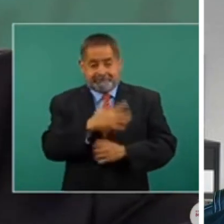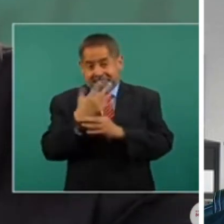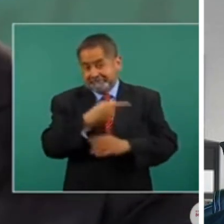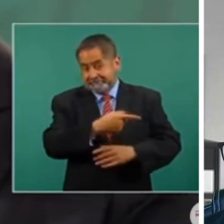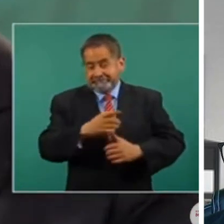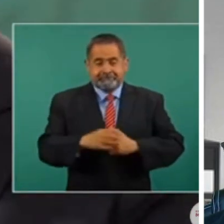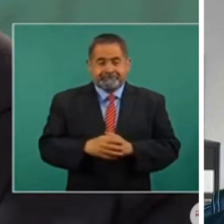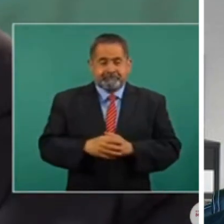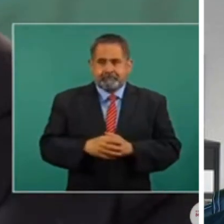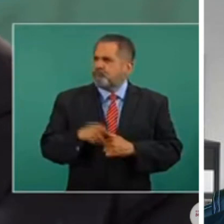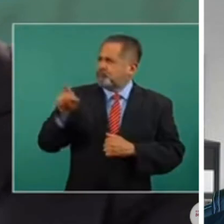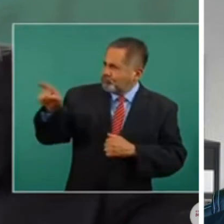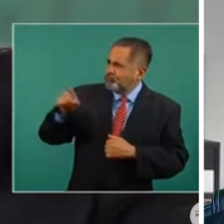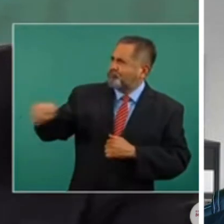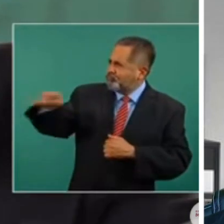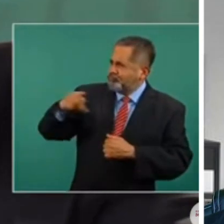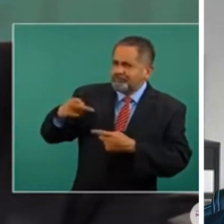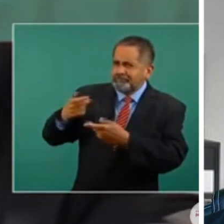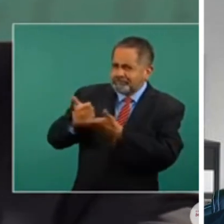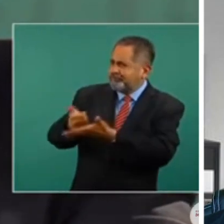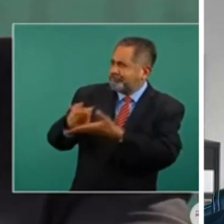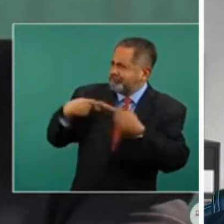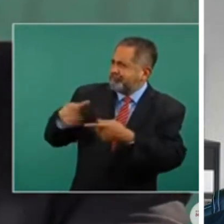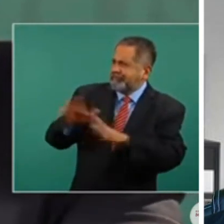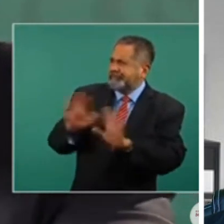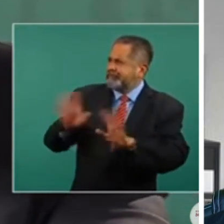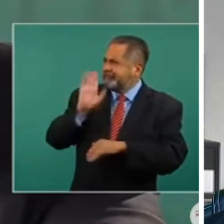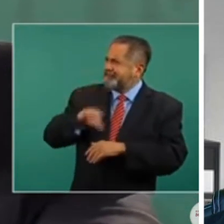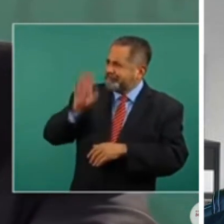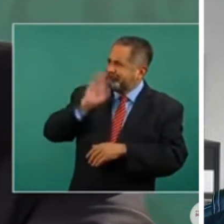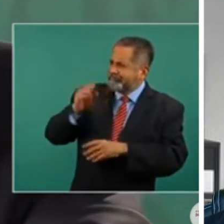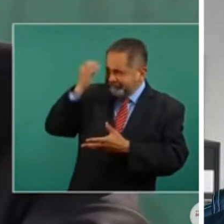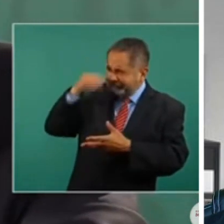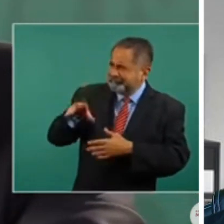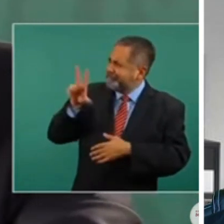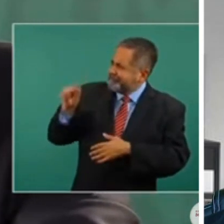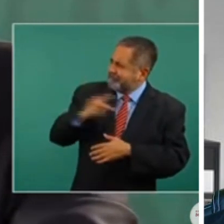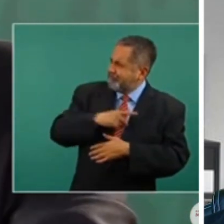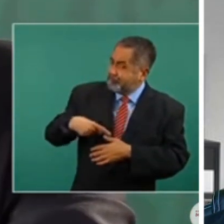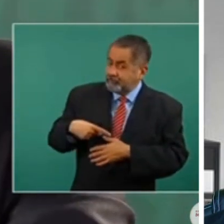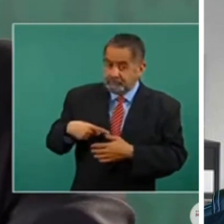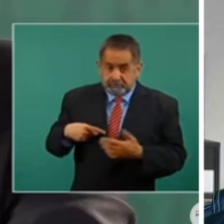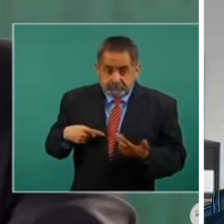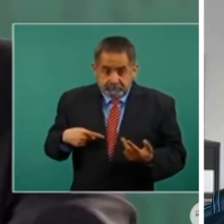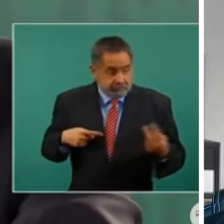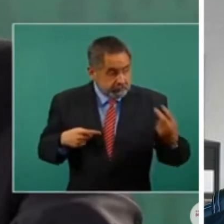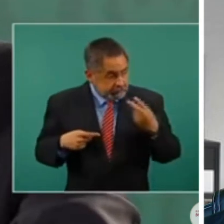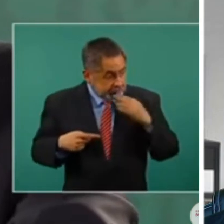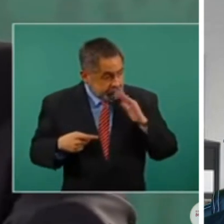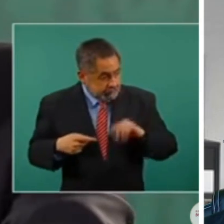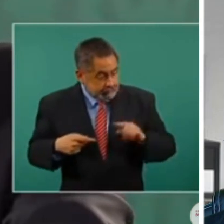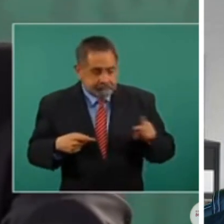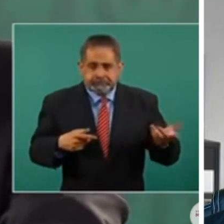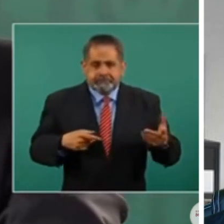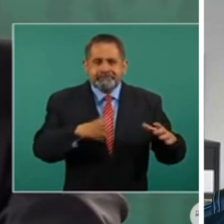Todo lo que se le da al pueblo lo ven mal, porque el